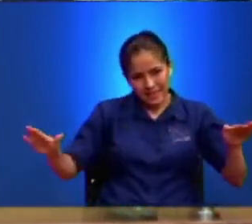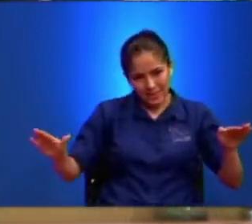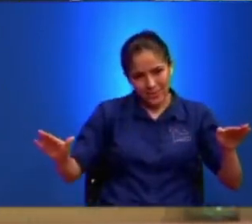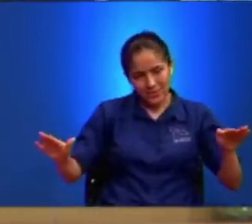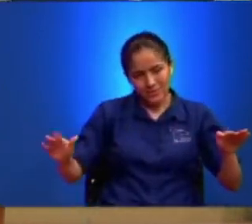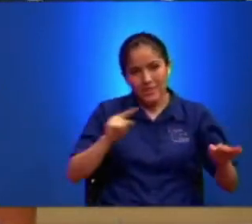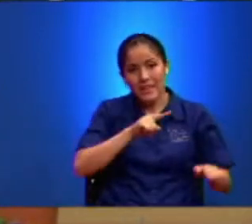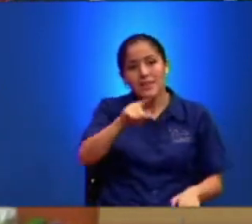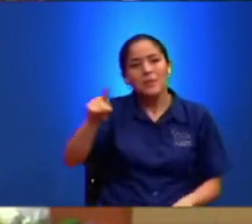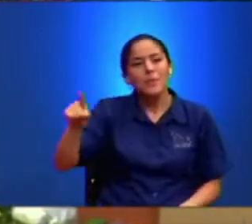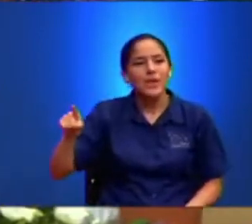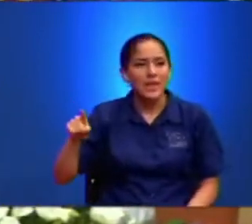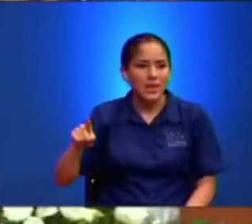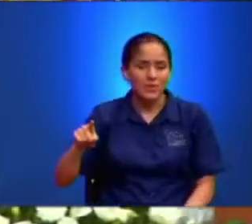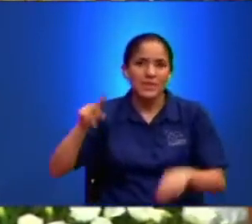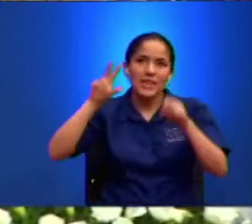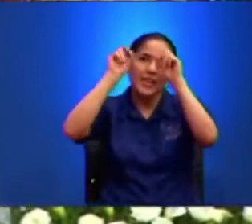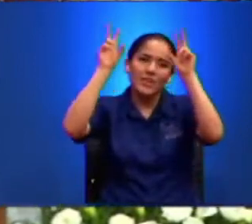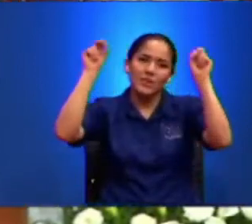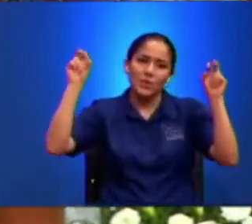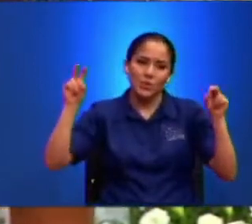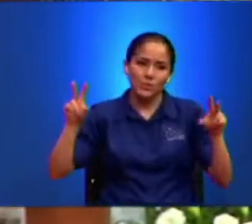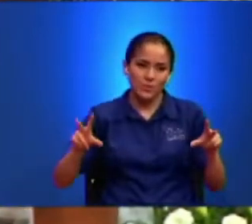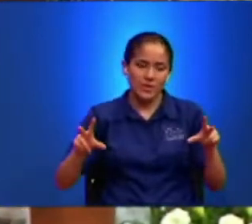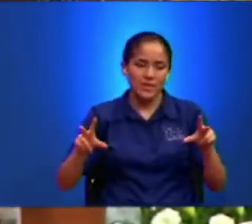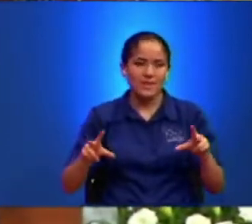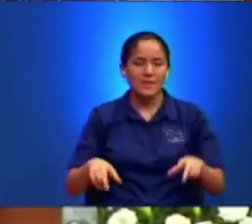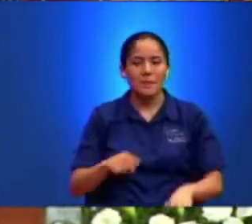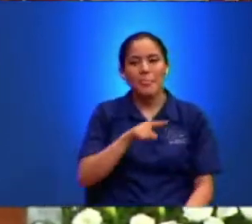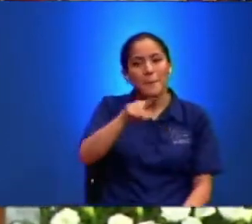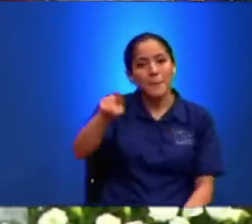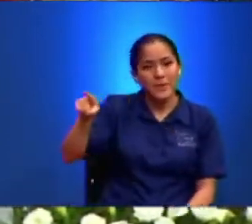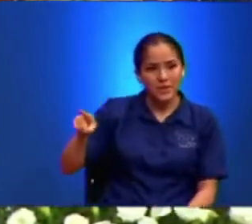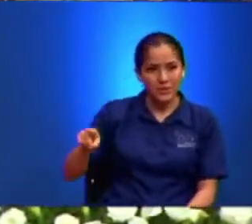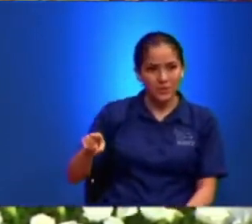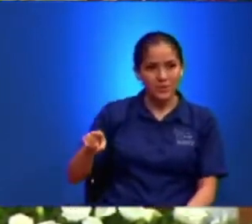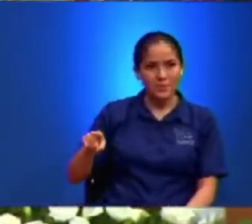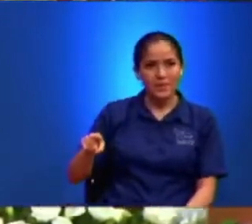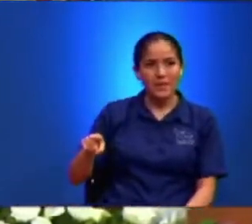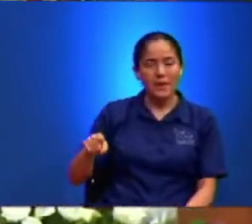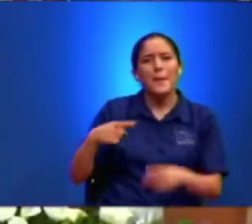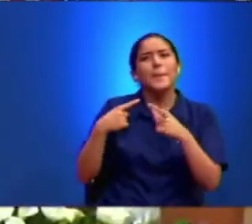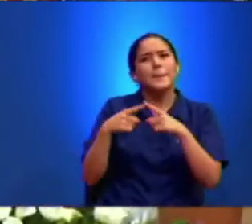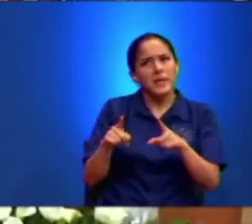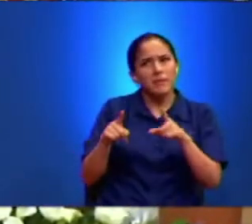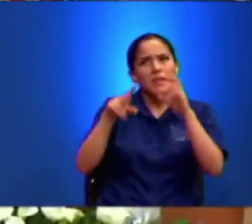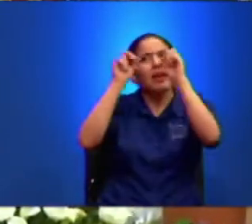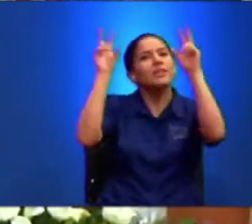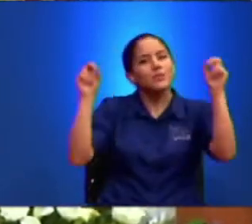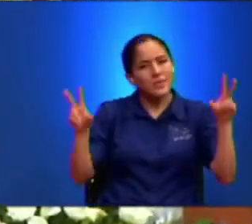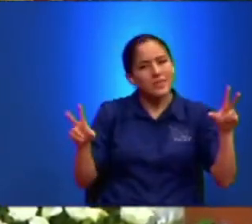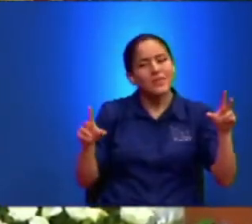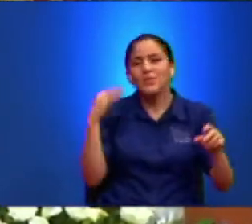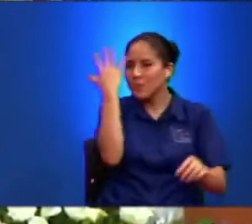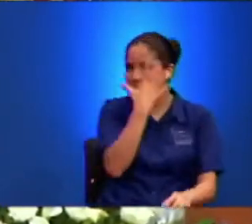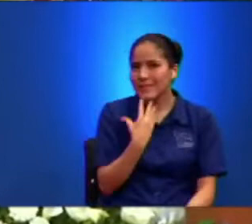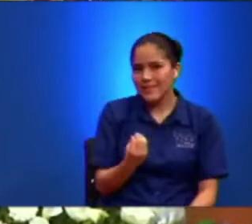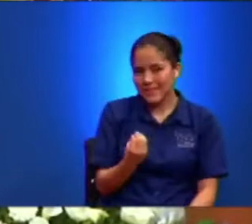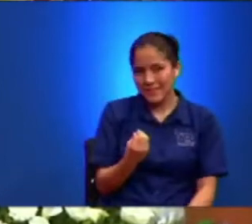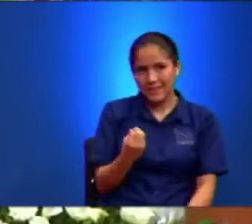Es Por Ellos Que Las Lucecitas Y Todo Es Por Ellos Miren Las Lucecitas Son Lindas Sin Lugar A Dudas